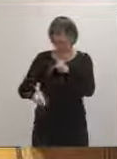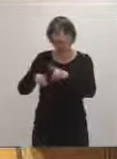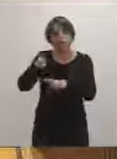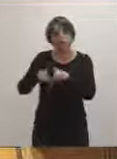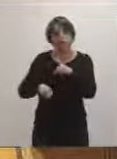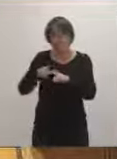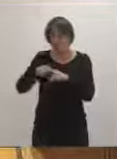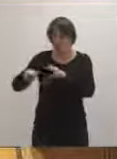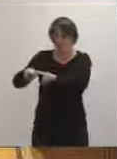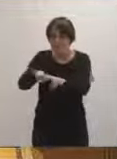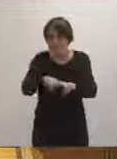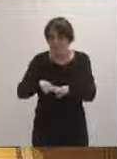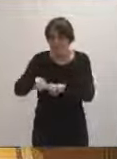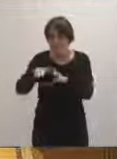permanente análisis de la situación.